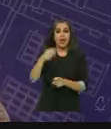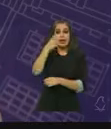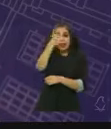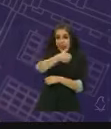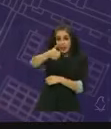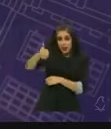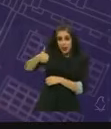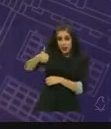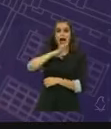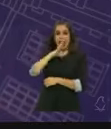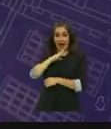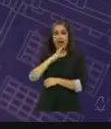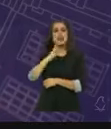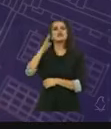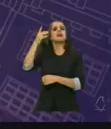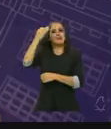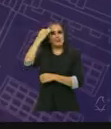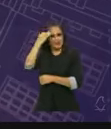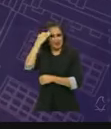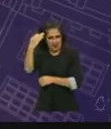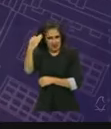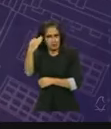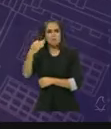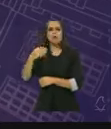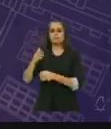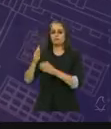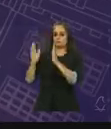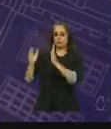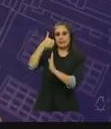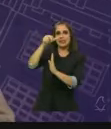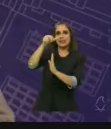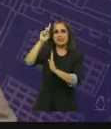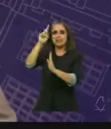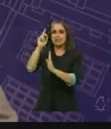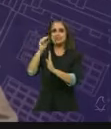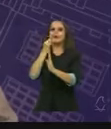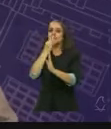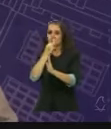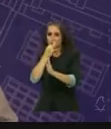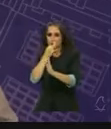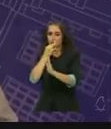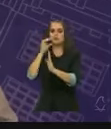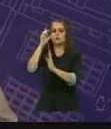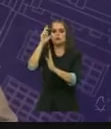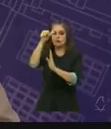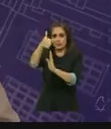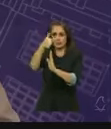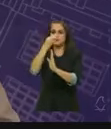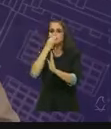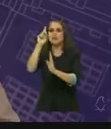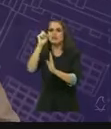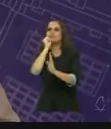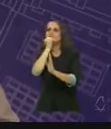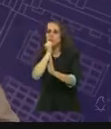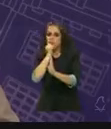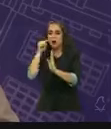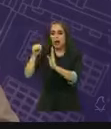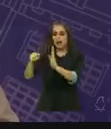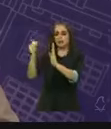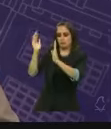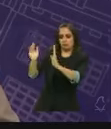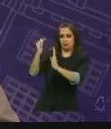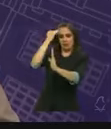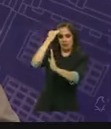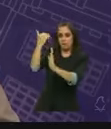ustedes cuentan con una bolsa de tiempo de seis minutos con 30 segundos de participación. Les recuerdo, a mano alzada, con uso de cronómetro para